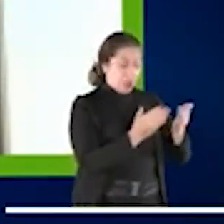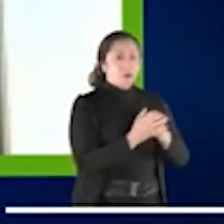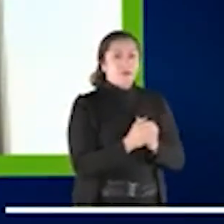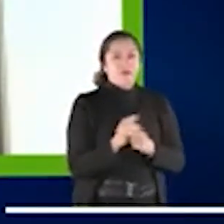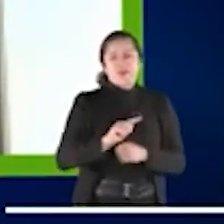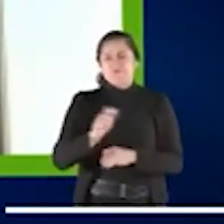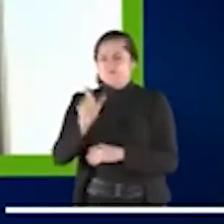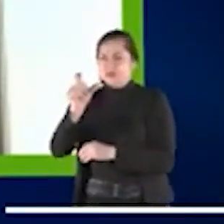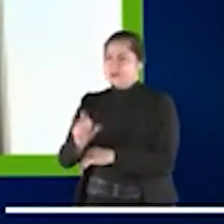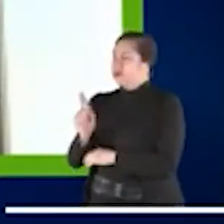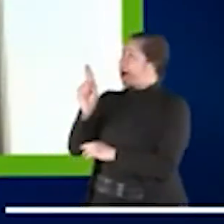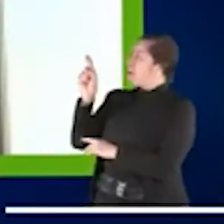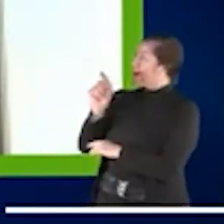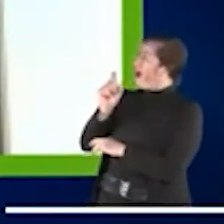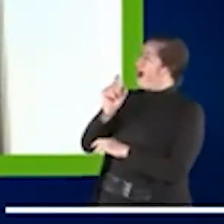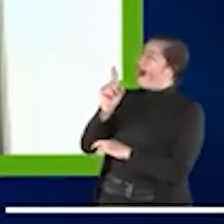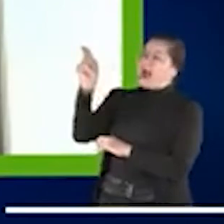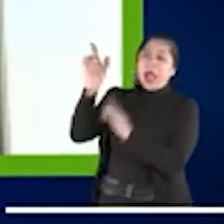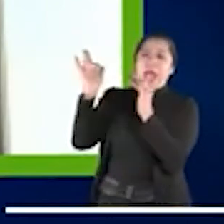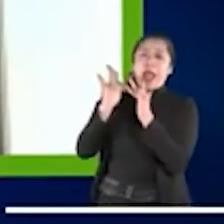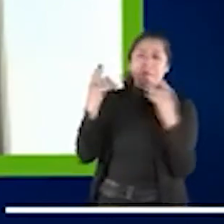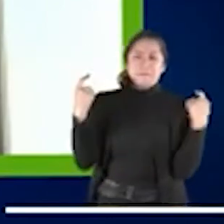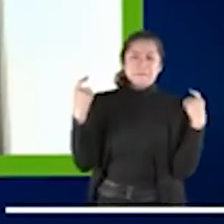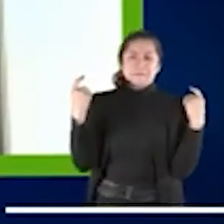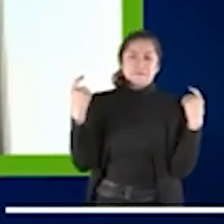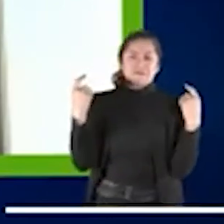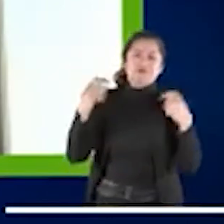European Forum for Historic Justice